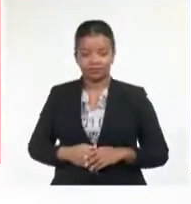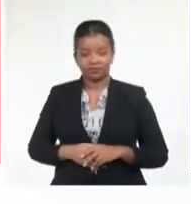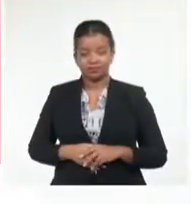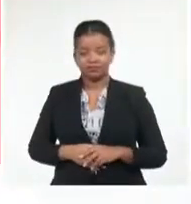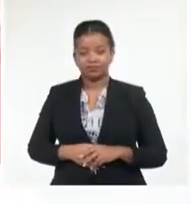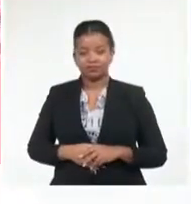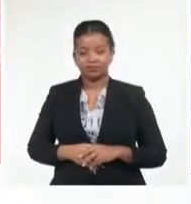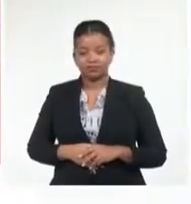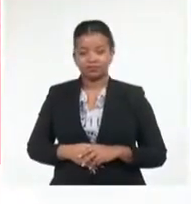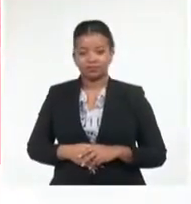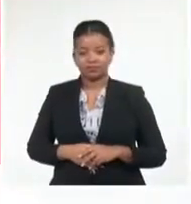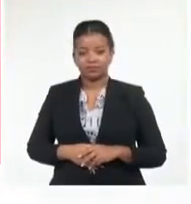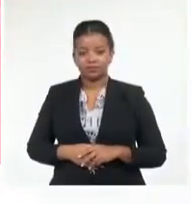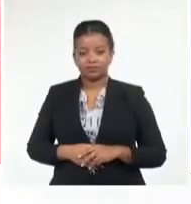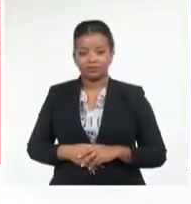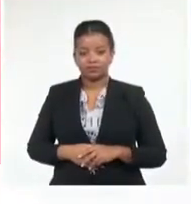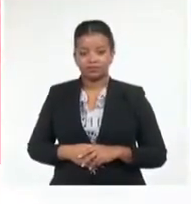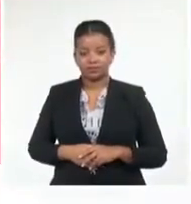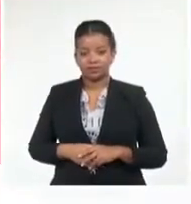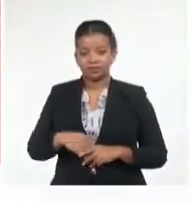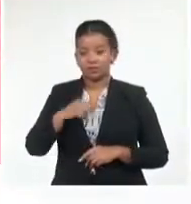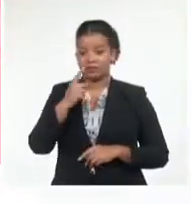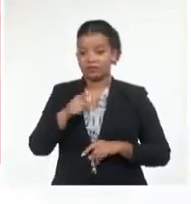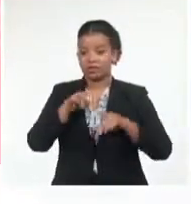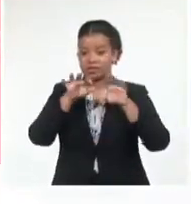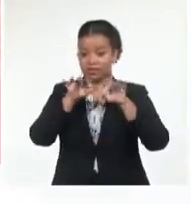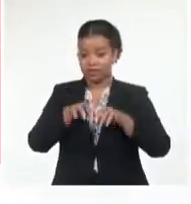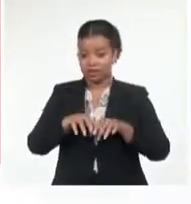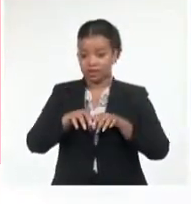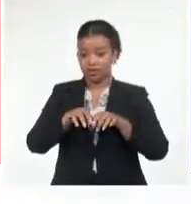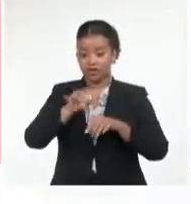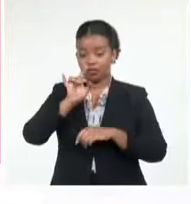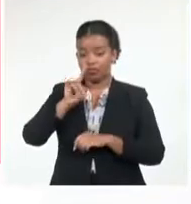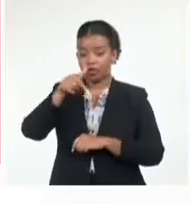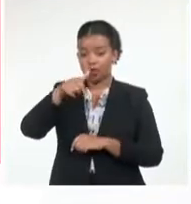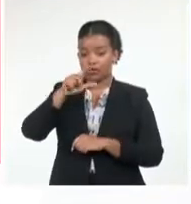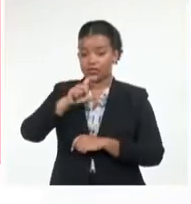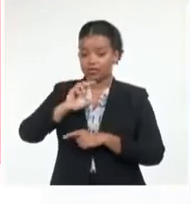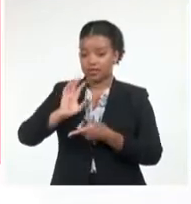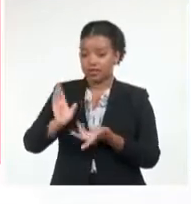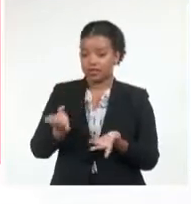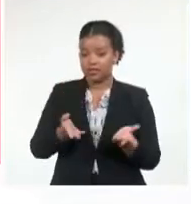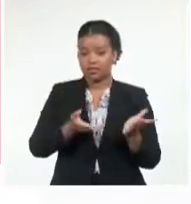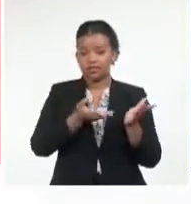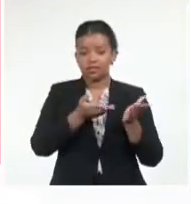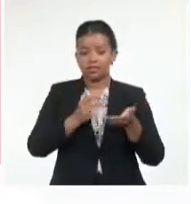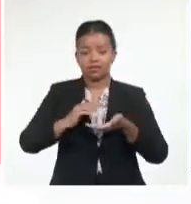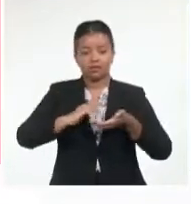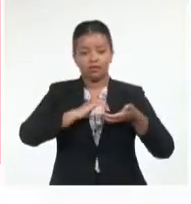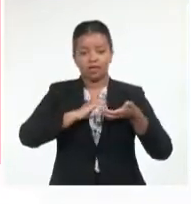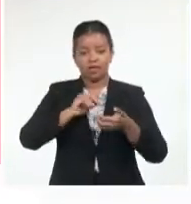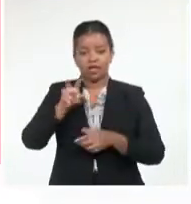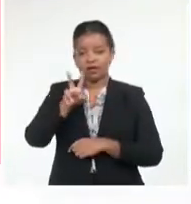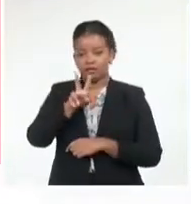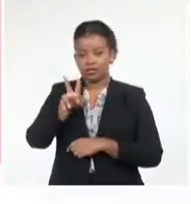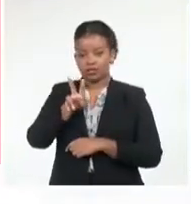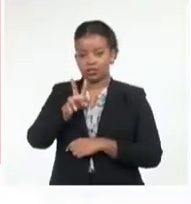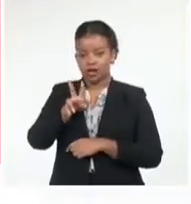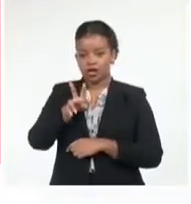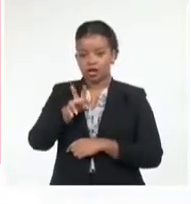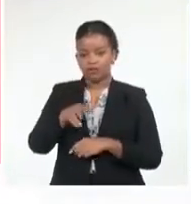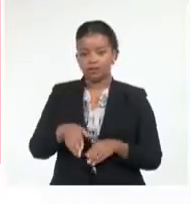Y la primera secretaria de la Unión de Jóvenes Comunistas, Ailín Álvarez García, fue recibida por su homóloga venezolana, Grecia Colmenares